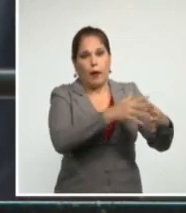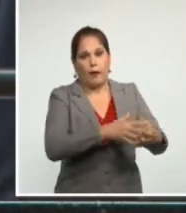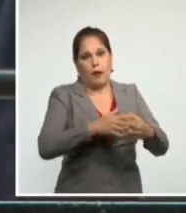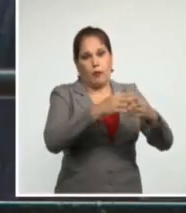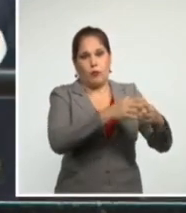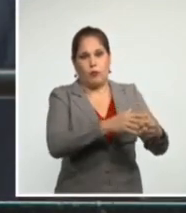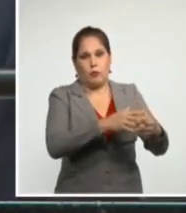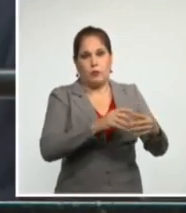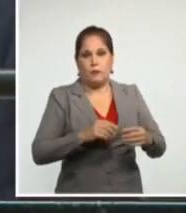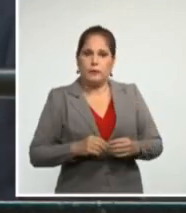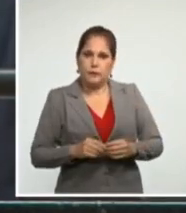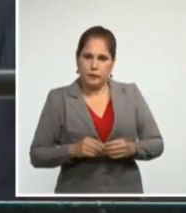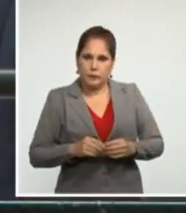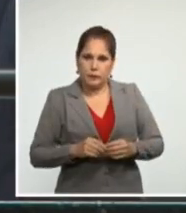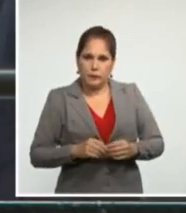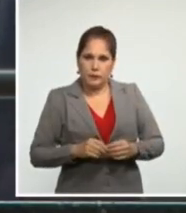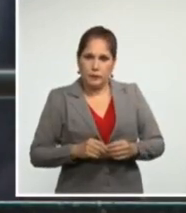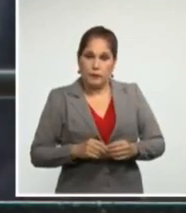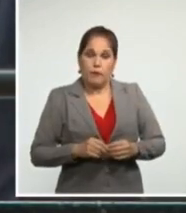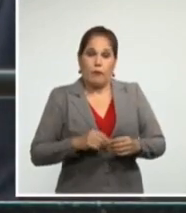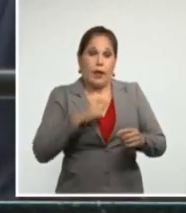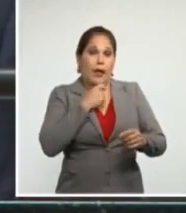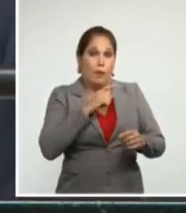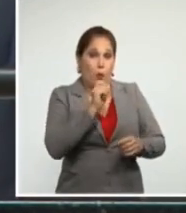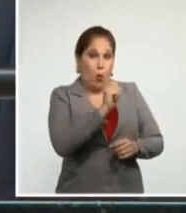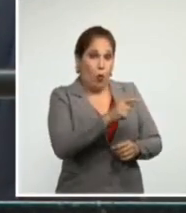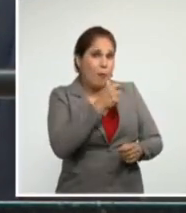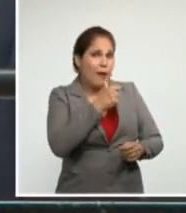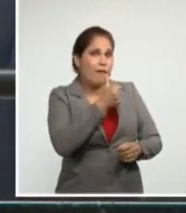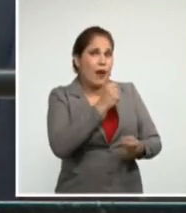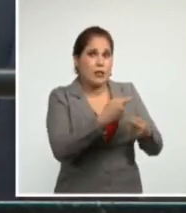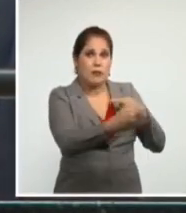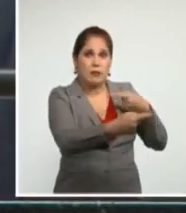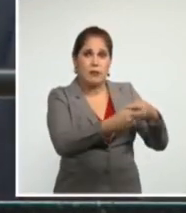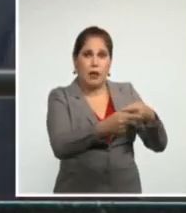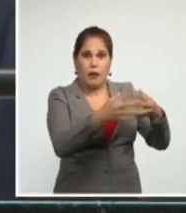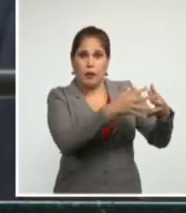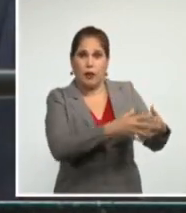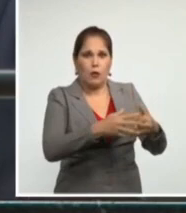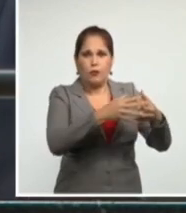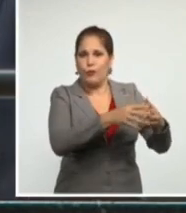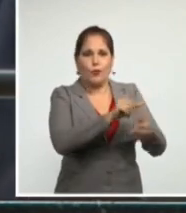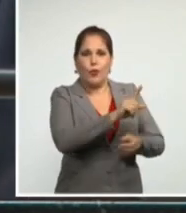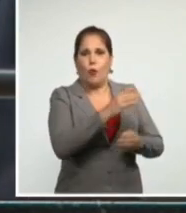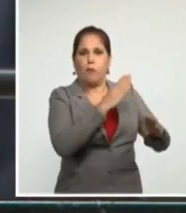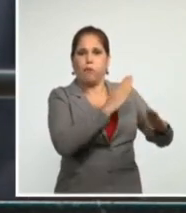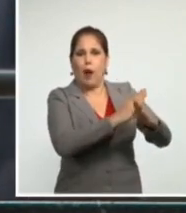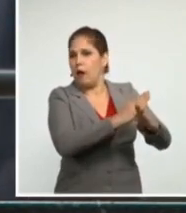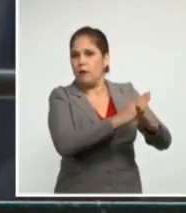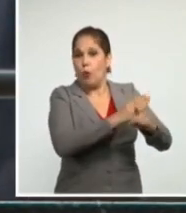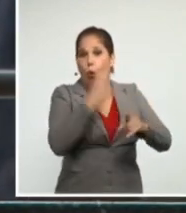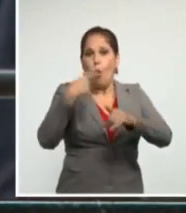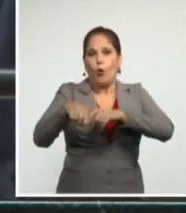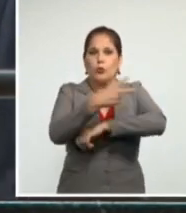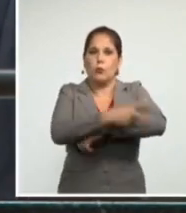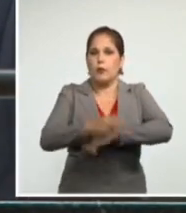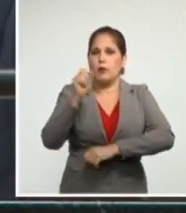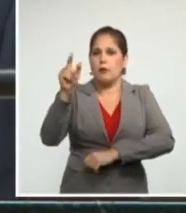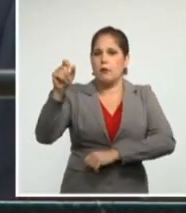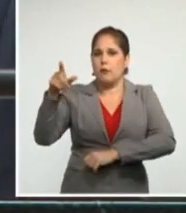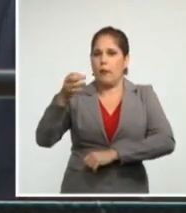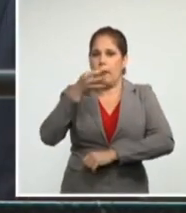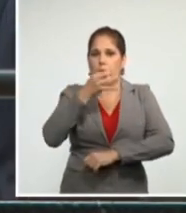y han de conseguirse a precios exorbitantes con intermediarios o